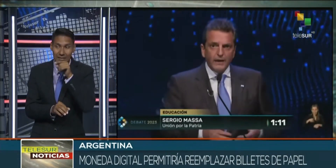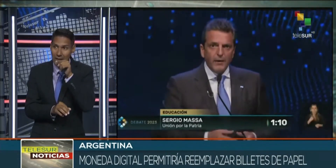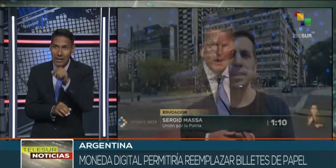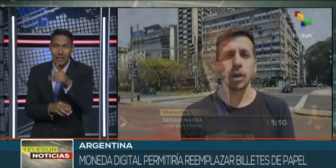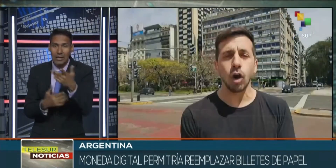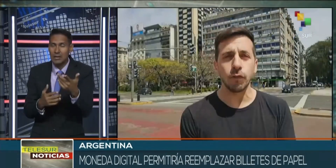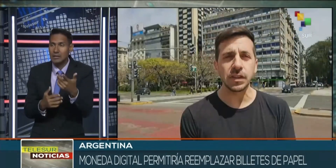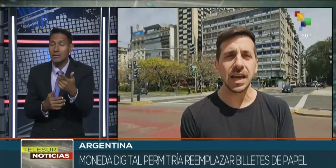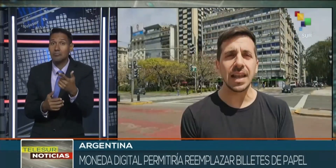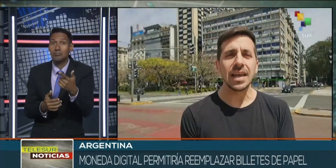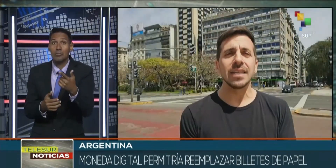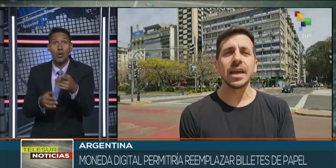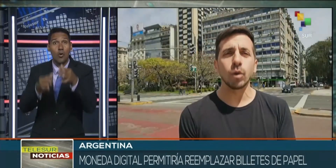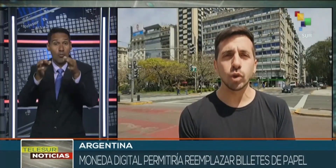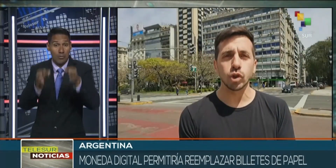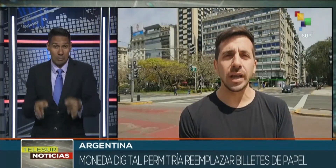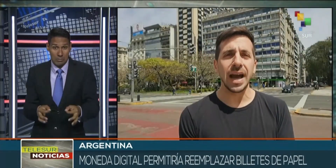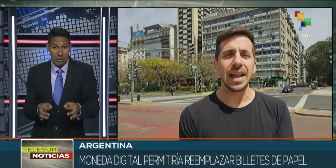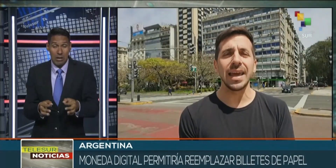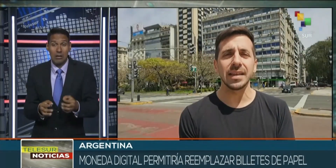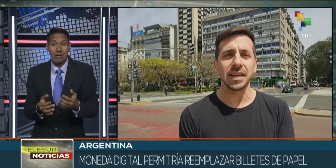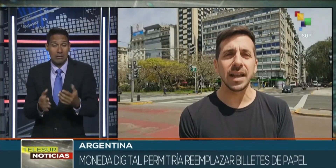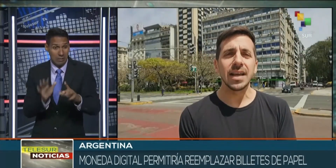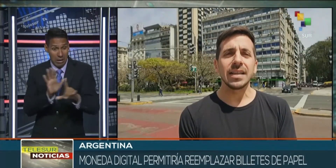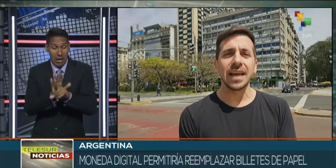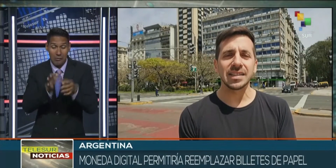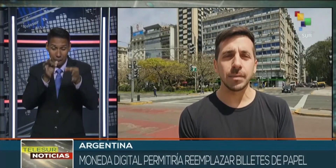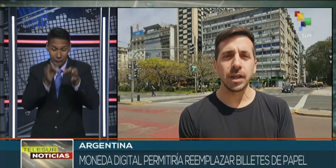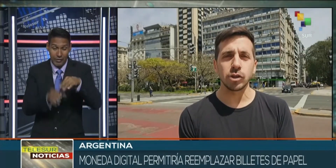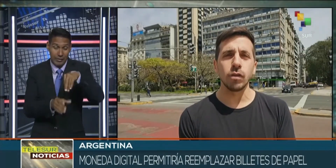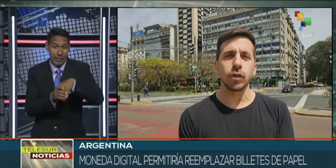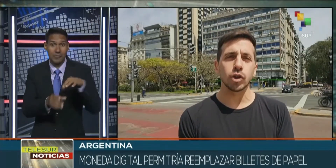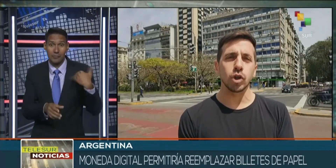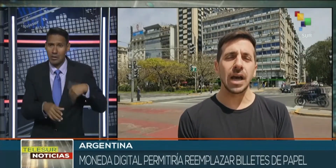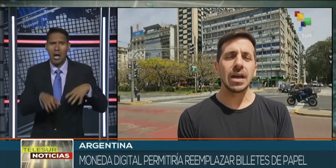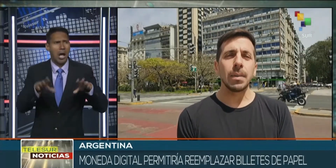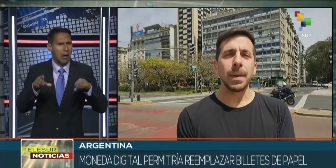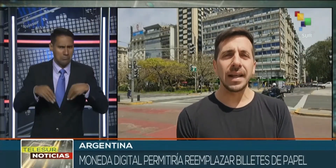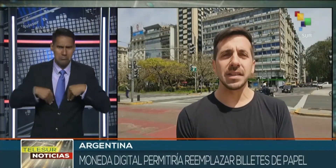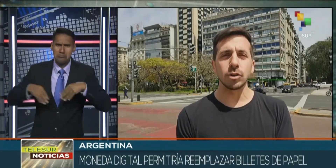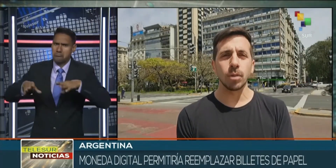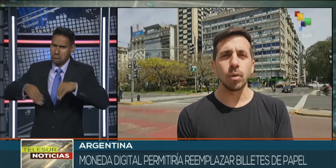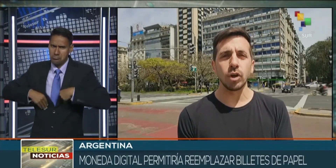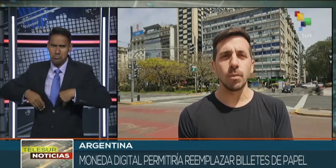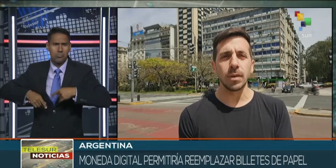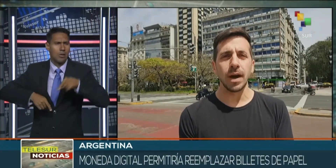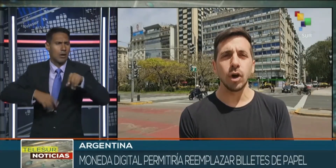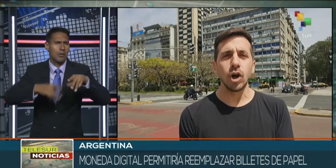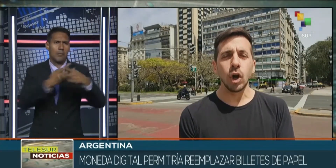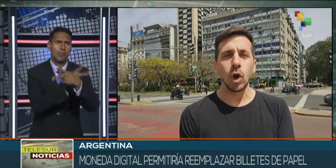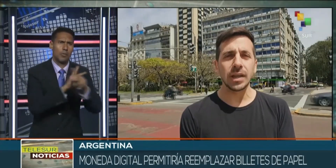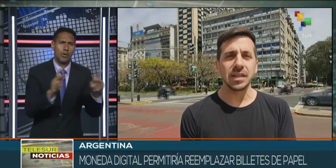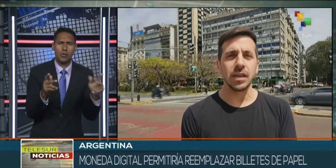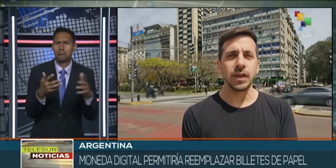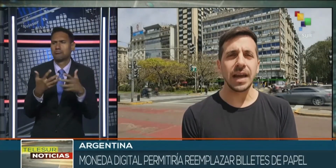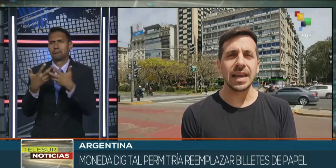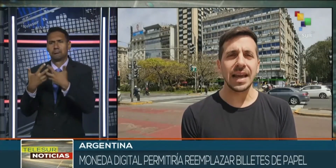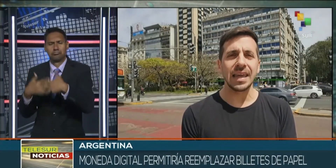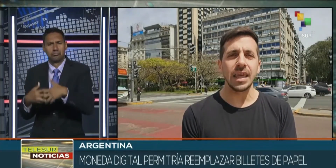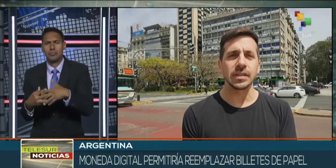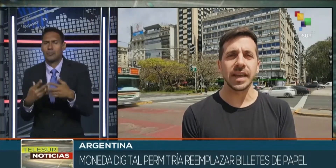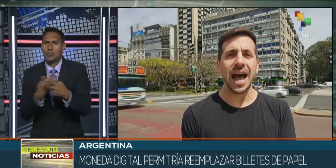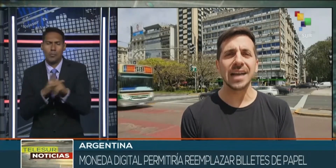sería de carácter oficial, de curso legal, es decir, de aceptación forzosa para el sector público y privado, lo que